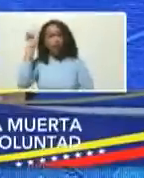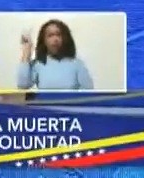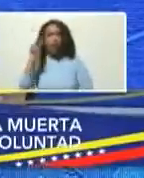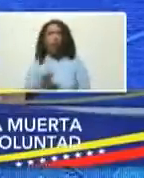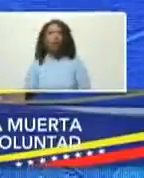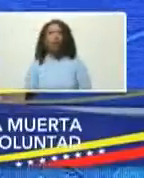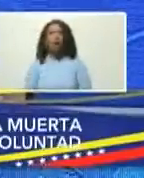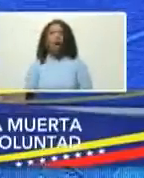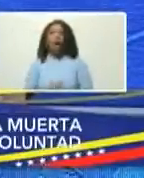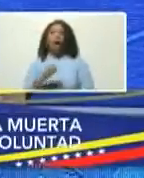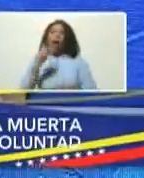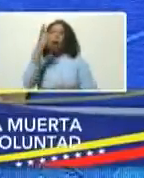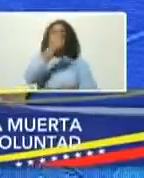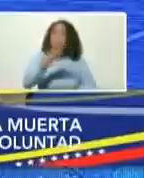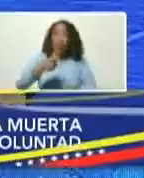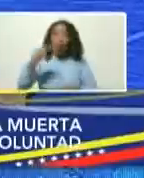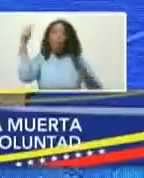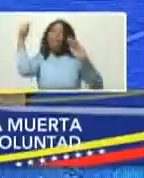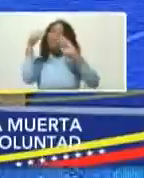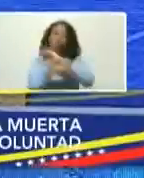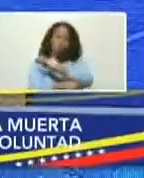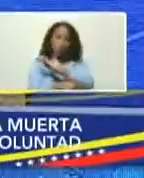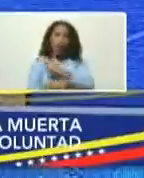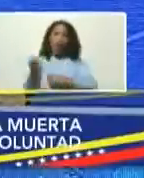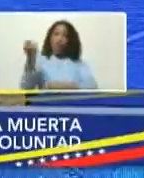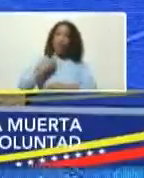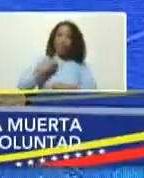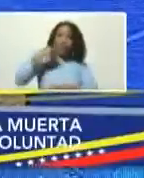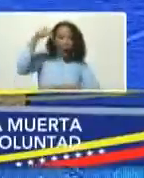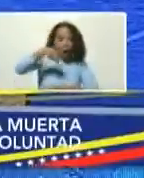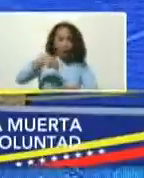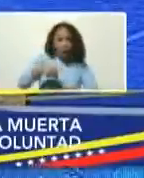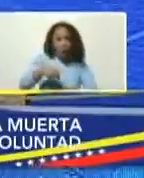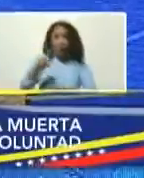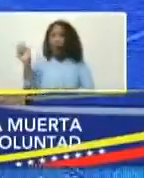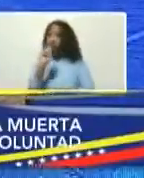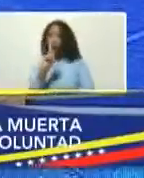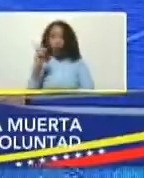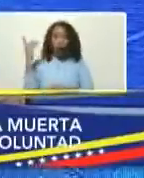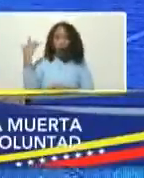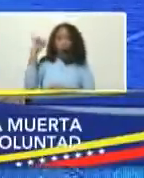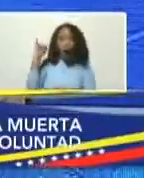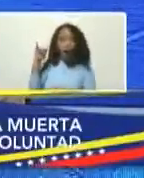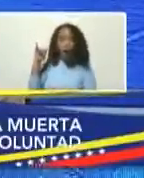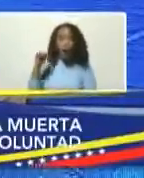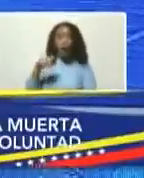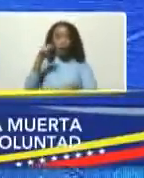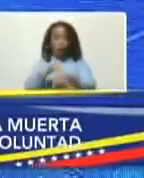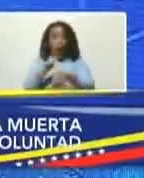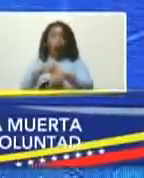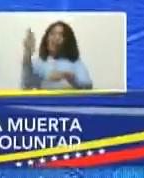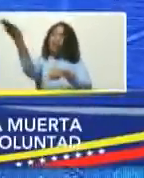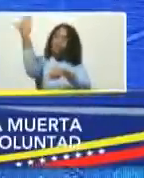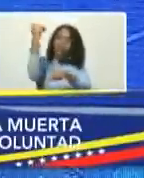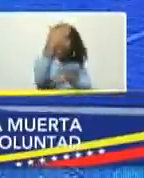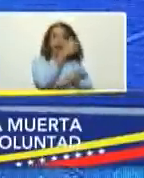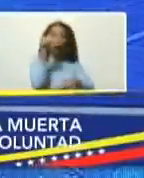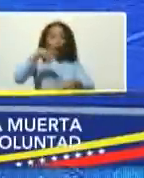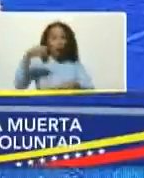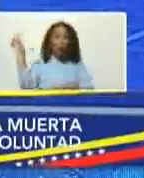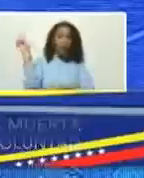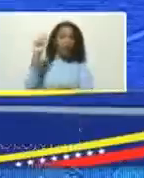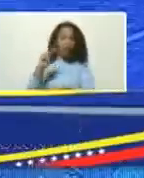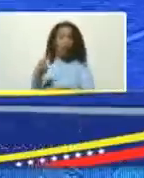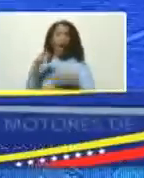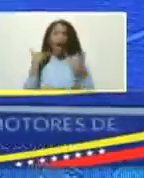Los que están profundicen sus inversiones y los que no están es la hora de venir a Venezuela. Venezuela está de